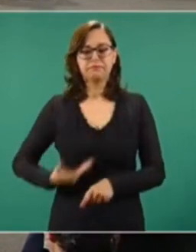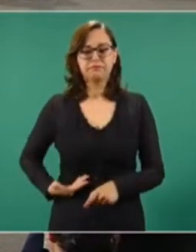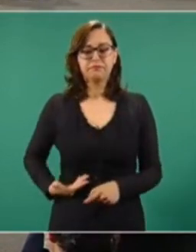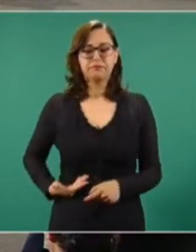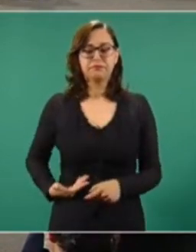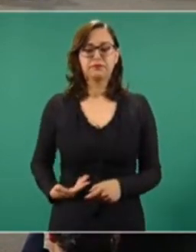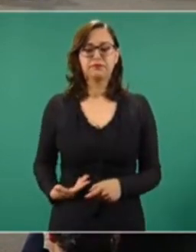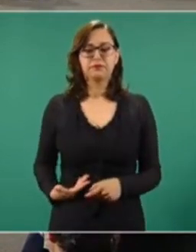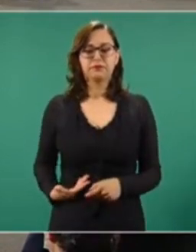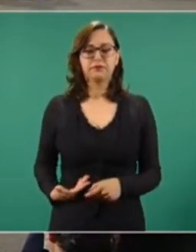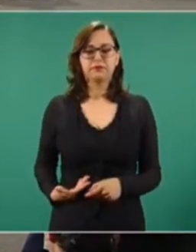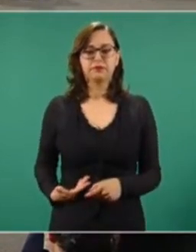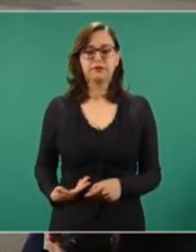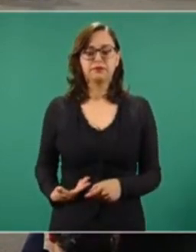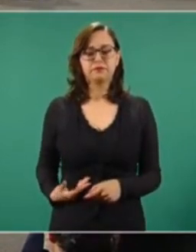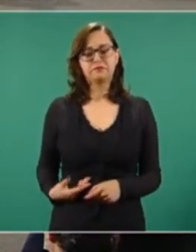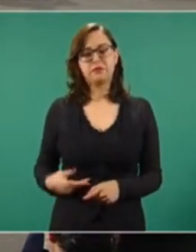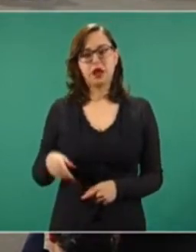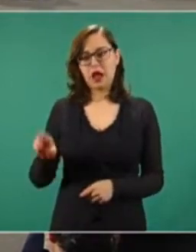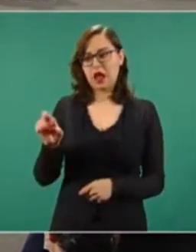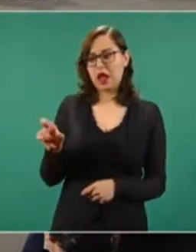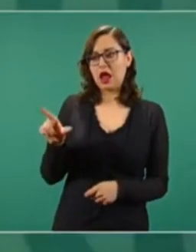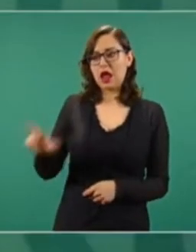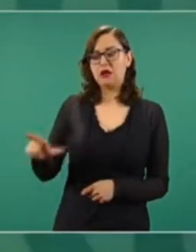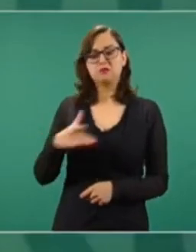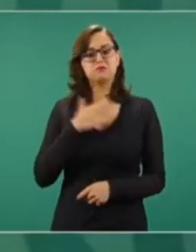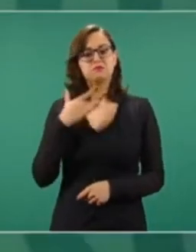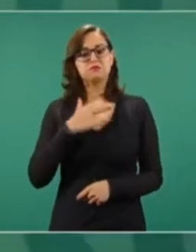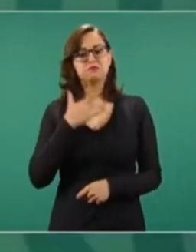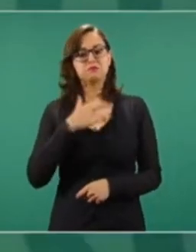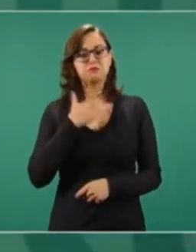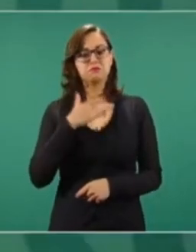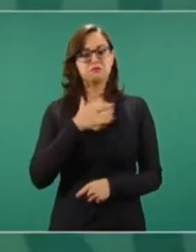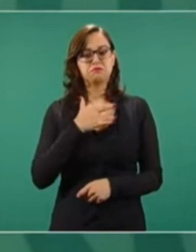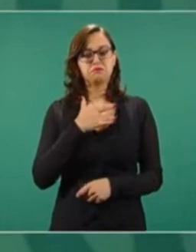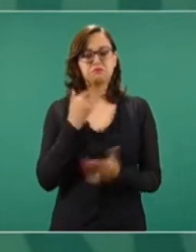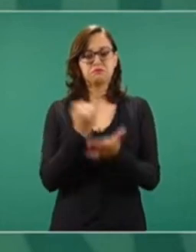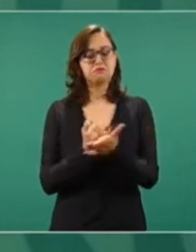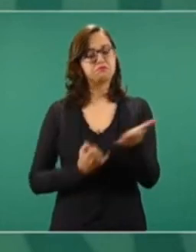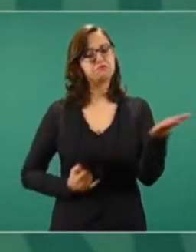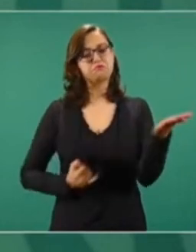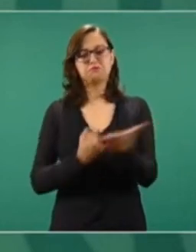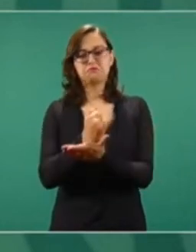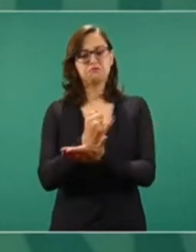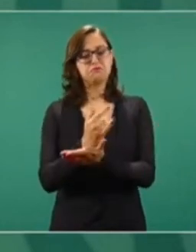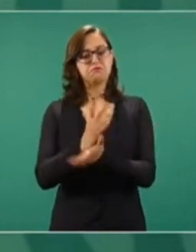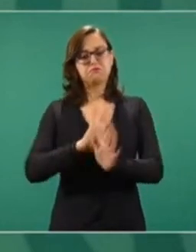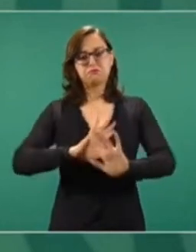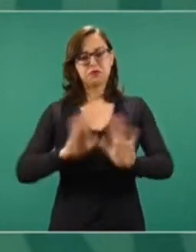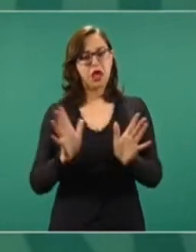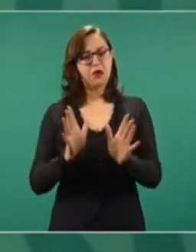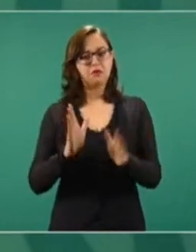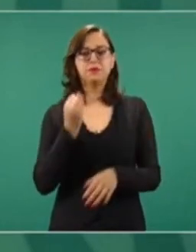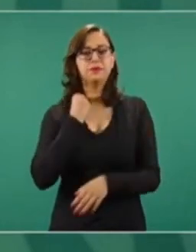ha decidido dejar el cargo